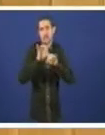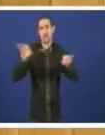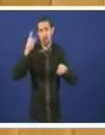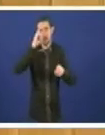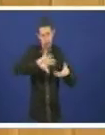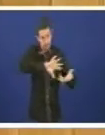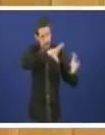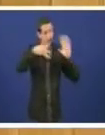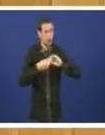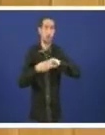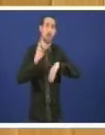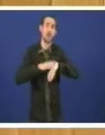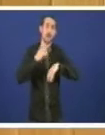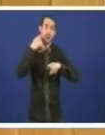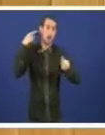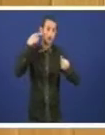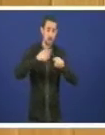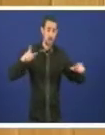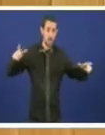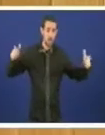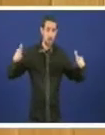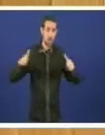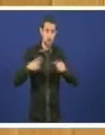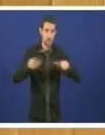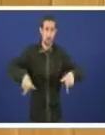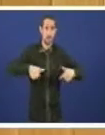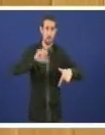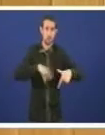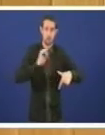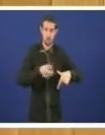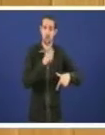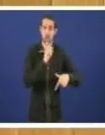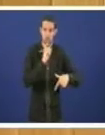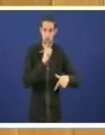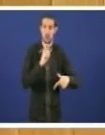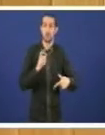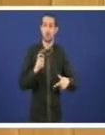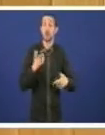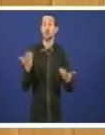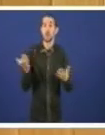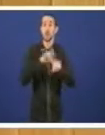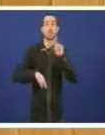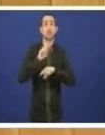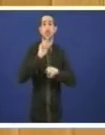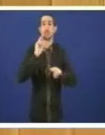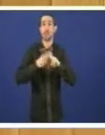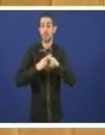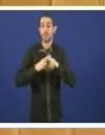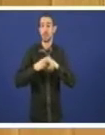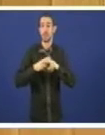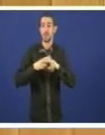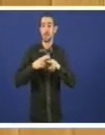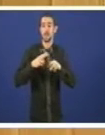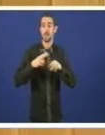país a tendencia sexa a que reduzamos residuos e polo tanto o problema non se chama areosa señor Varela o